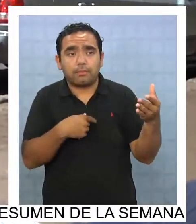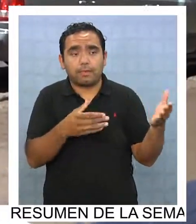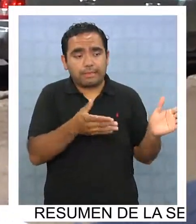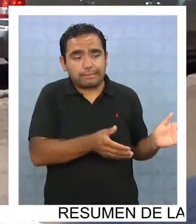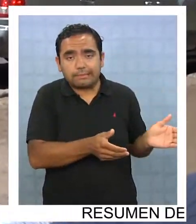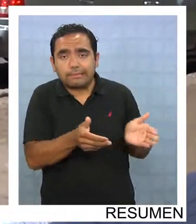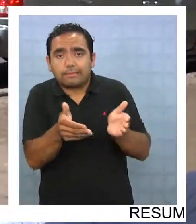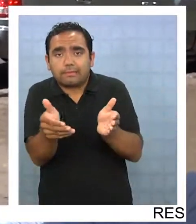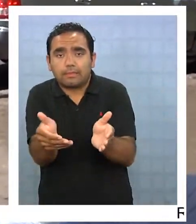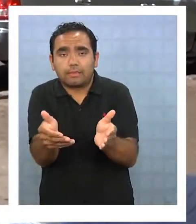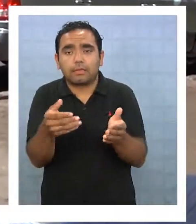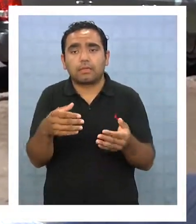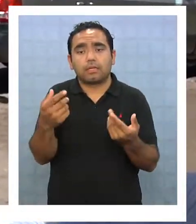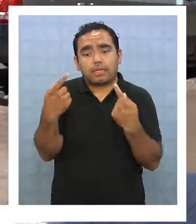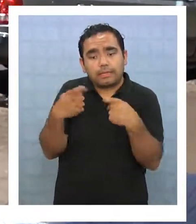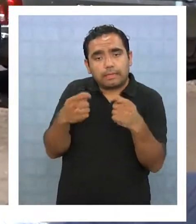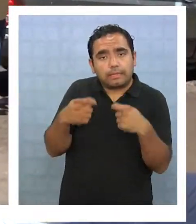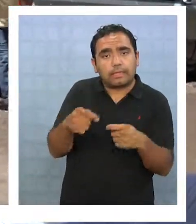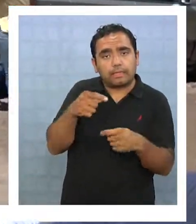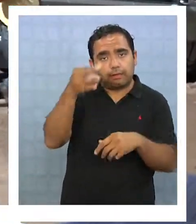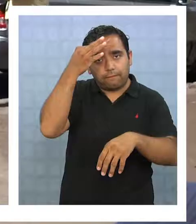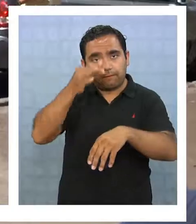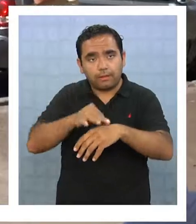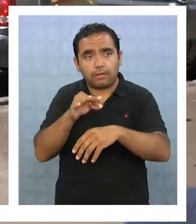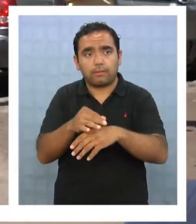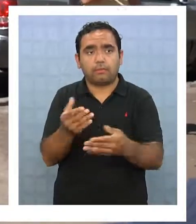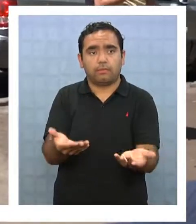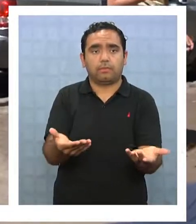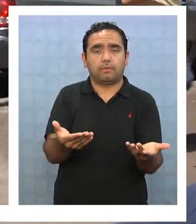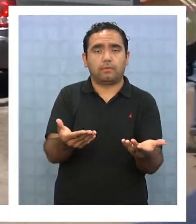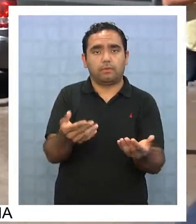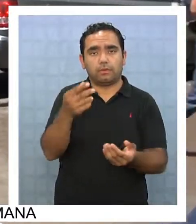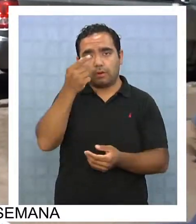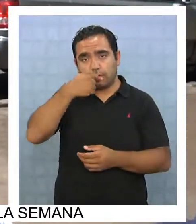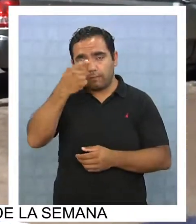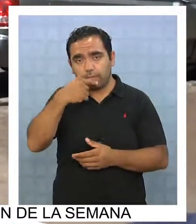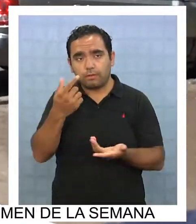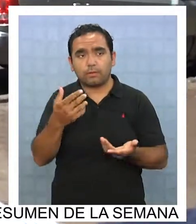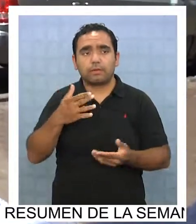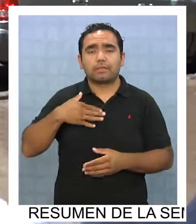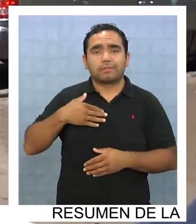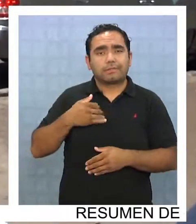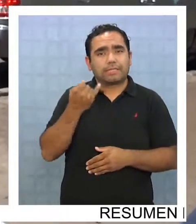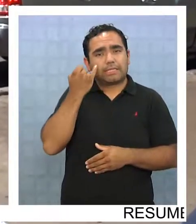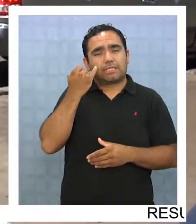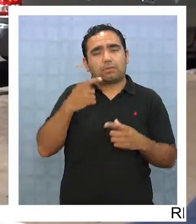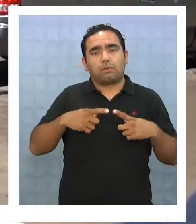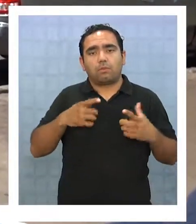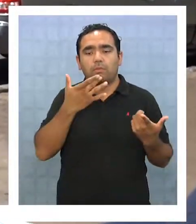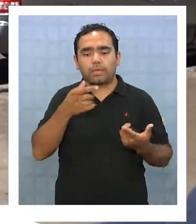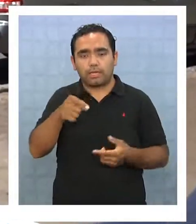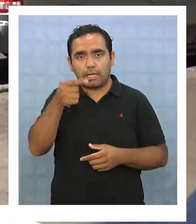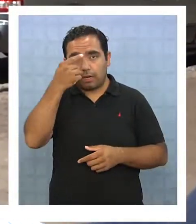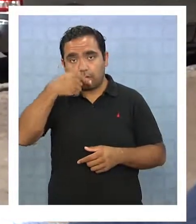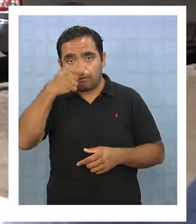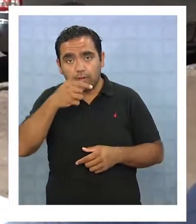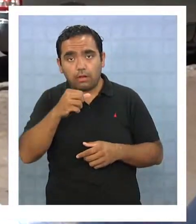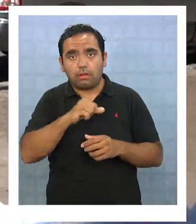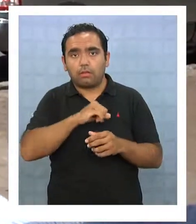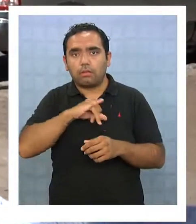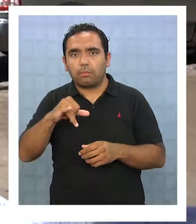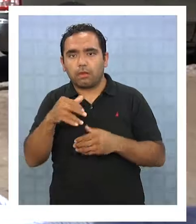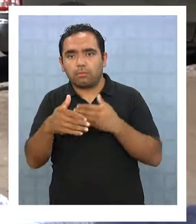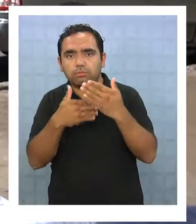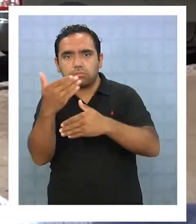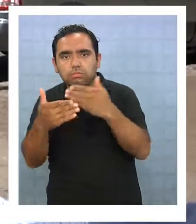llevarlo, para que vean, le traten el resfriado. Entonces, eso me incomoda a mí porque el resfriado puede pasar una neumonía.